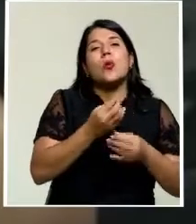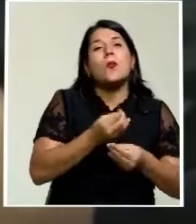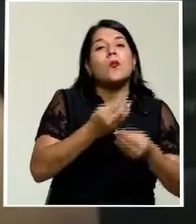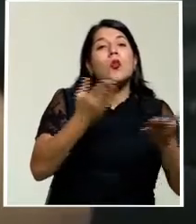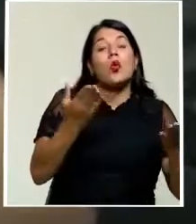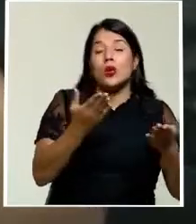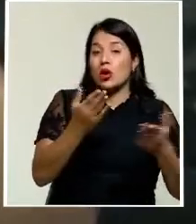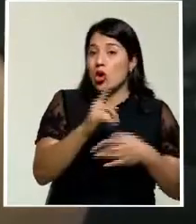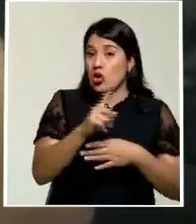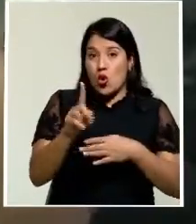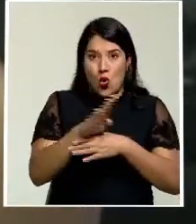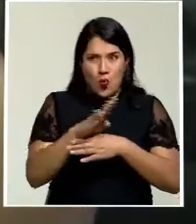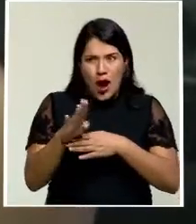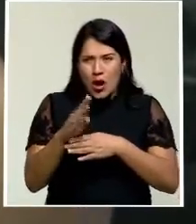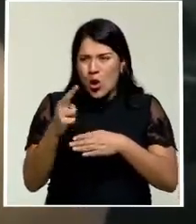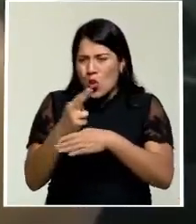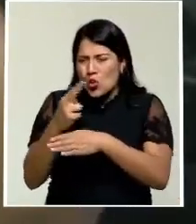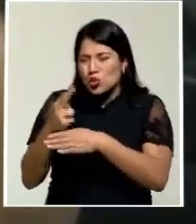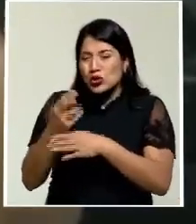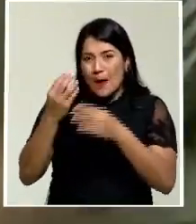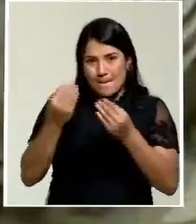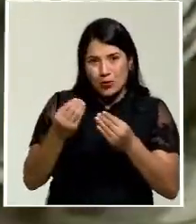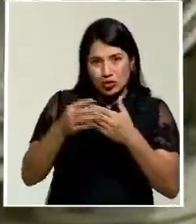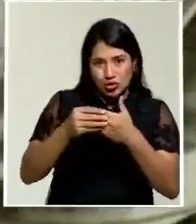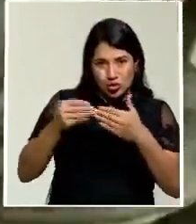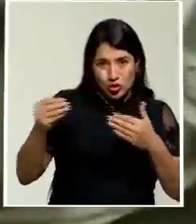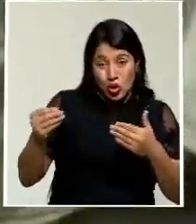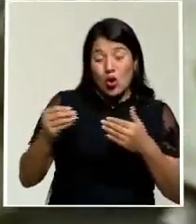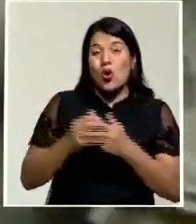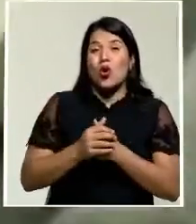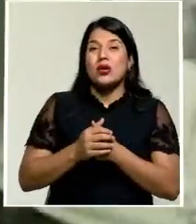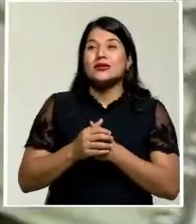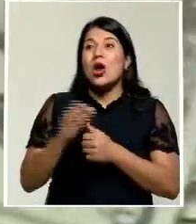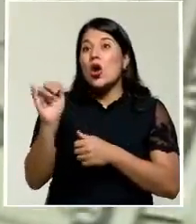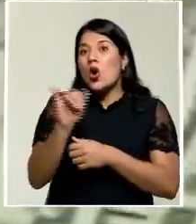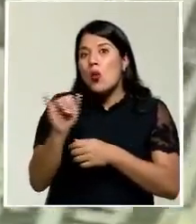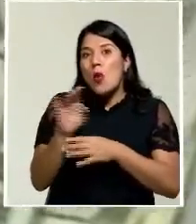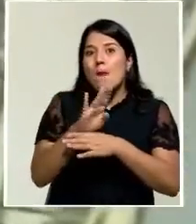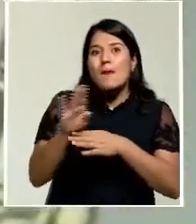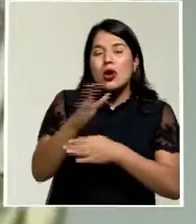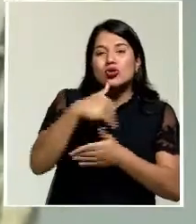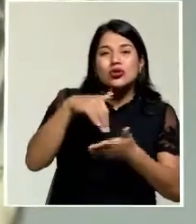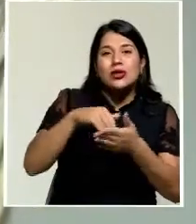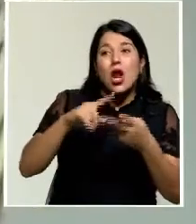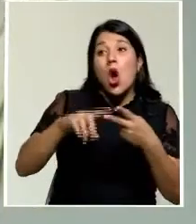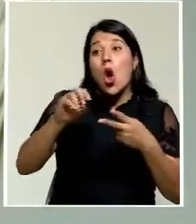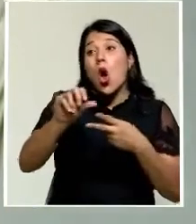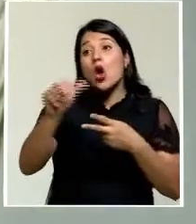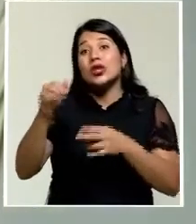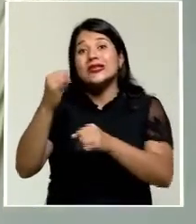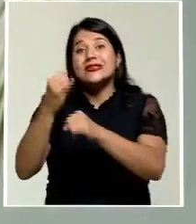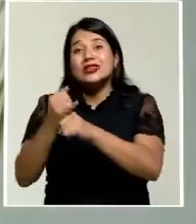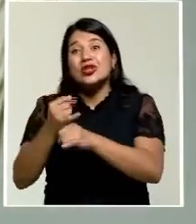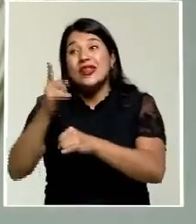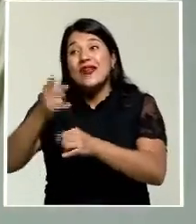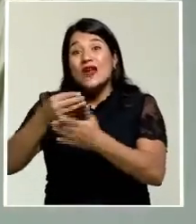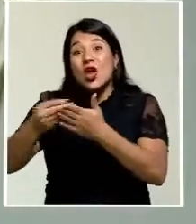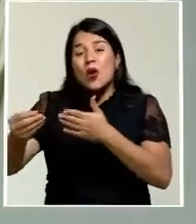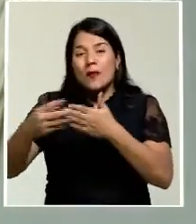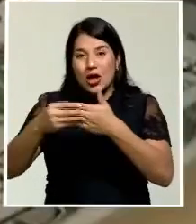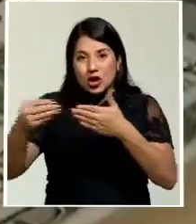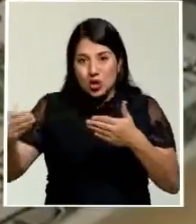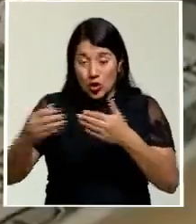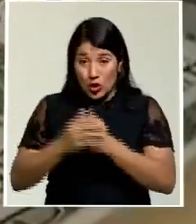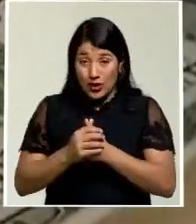tanto el Banco Central como otras instituciones que han enfrentado vencimiento de deuda y requieren compra de dólares. Y es que la necesidad de